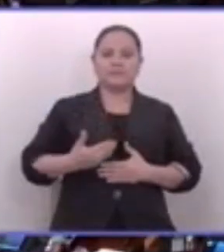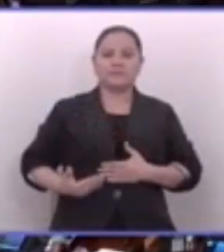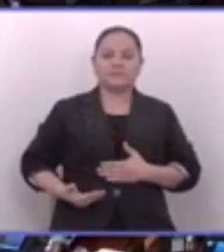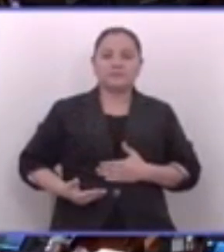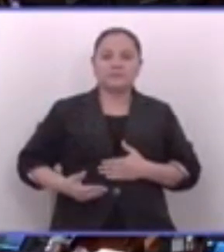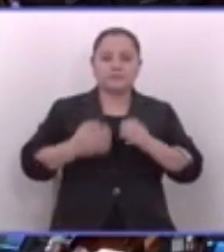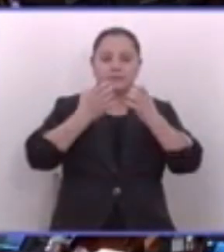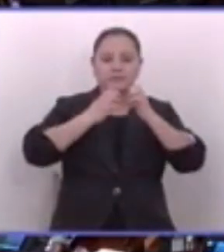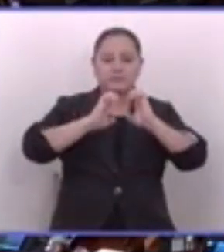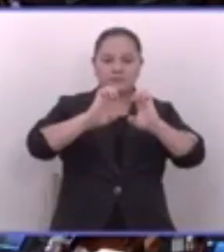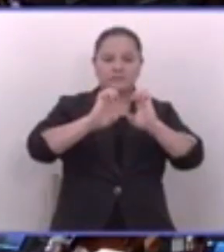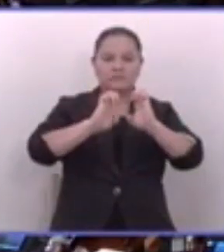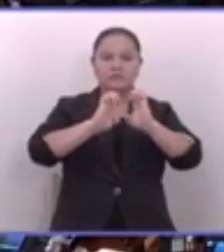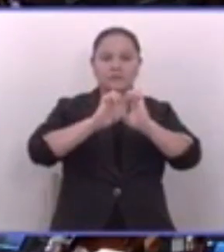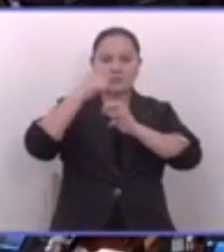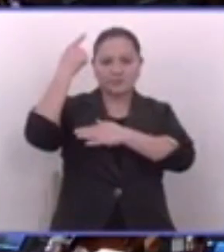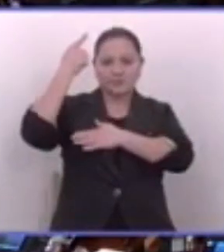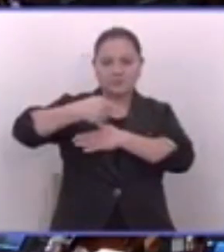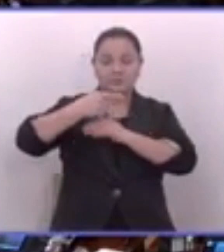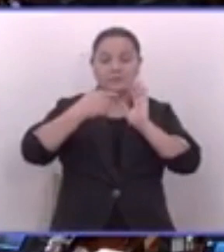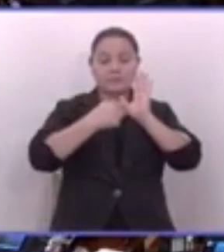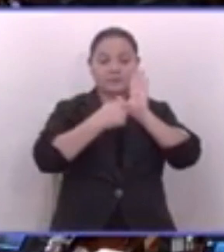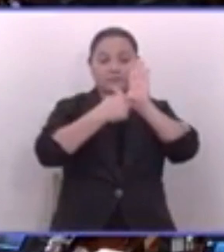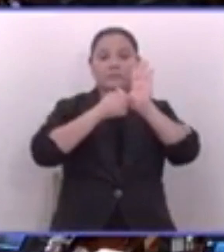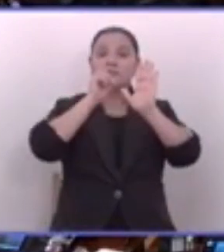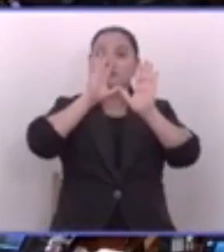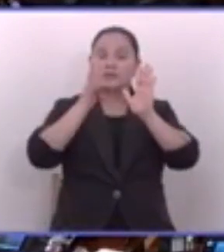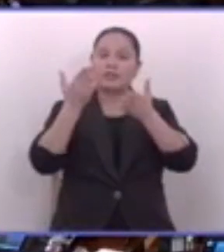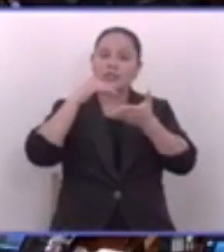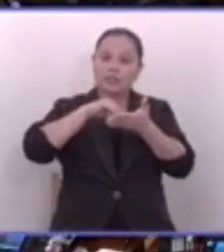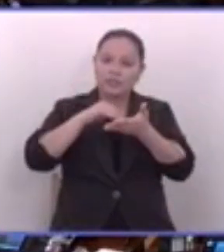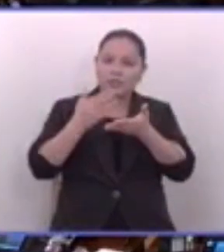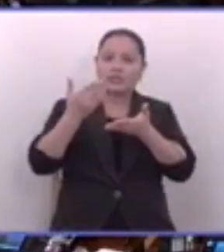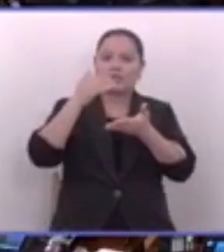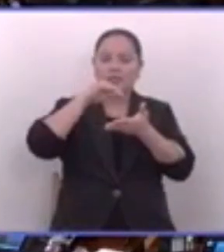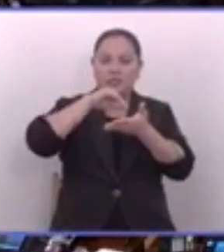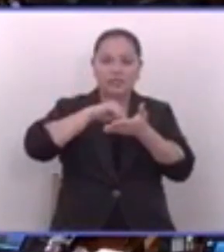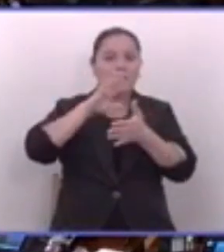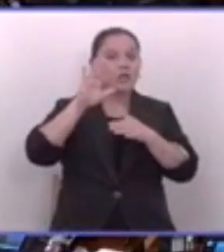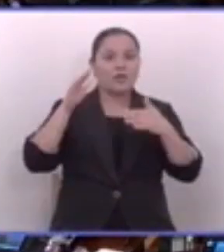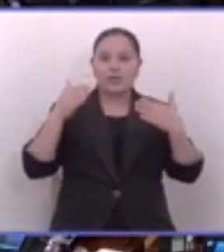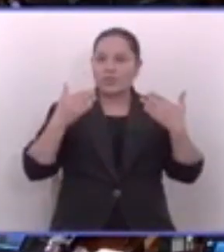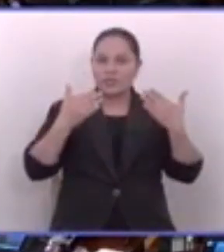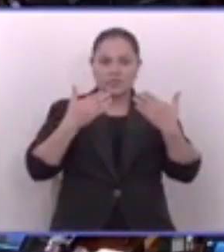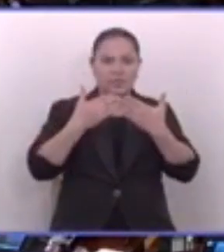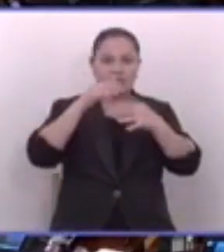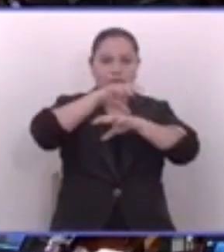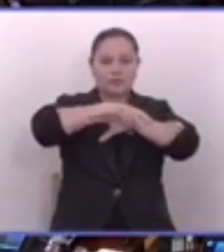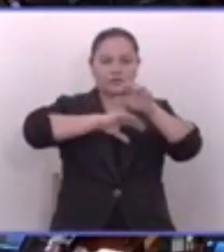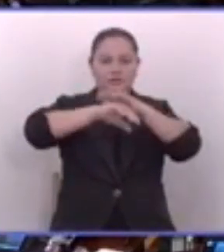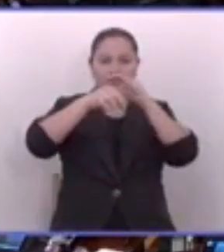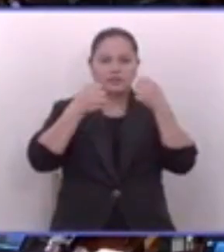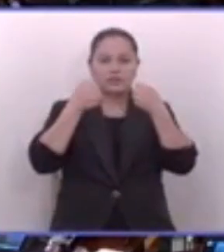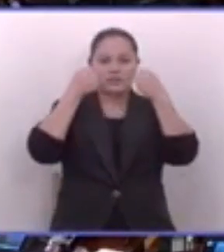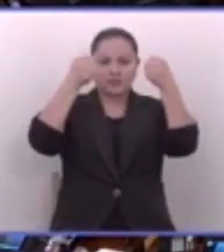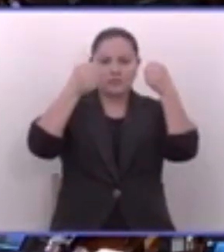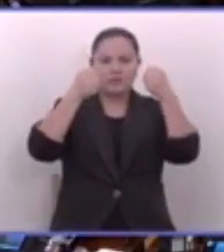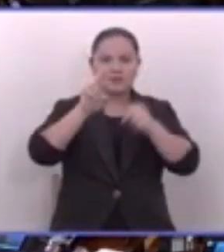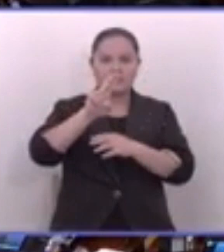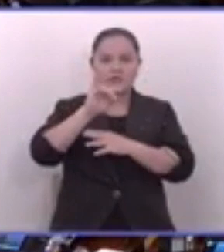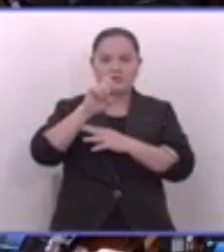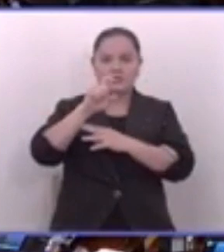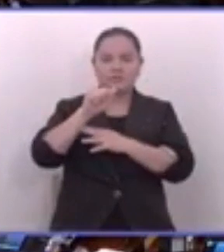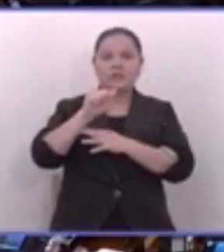La estrategia del oficialismo es aparentar y decir una y otra vez que todos los detenidos en el régimen de excepción